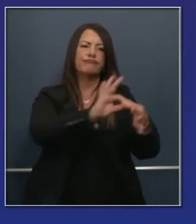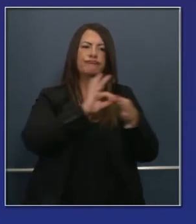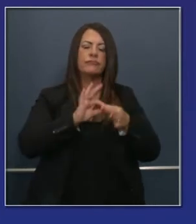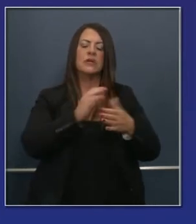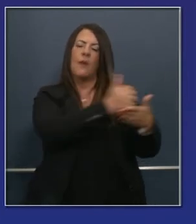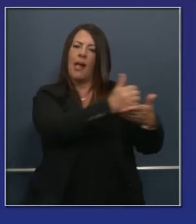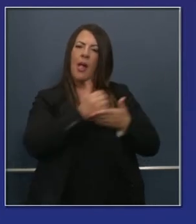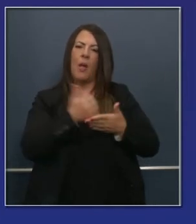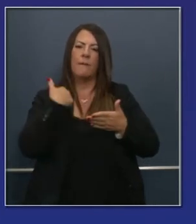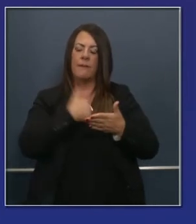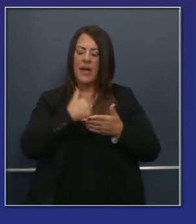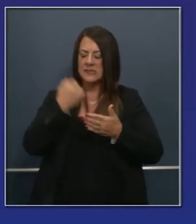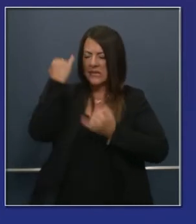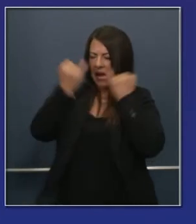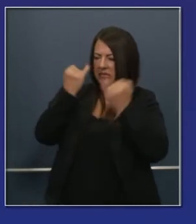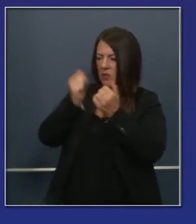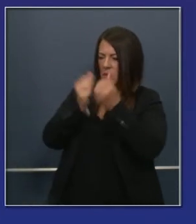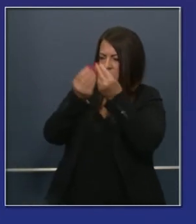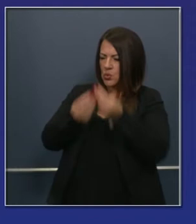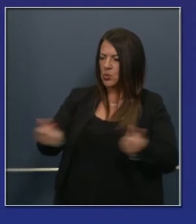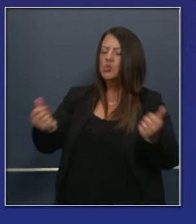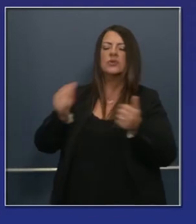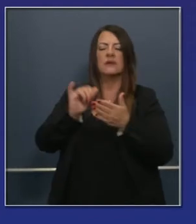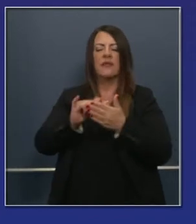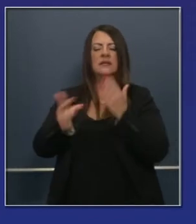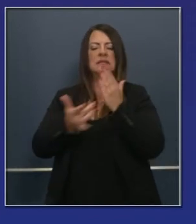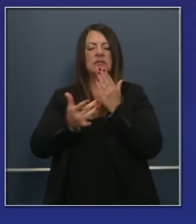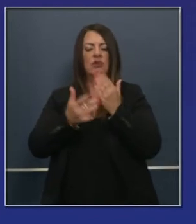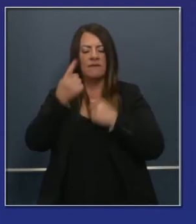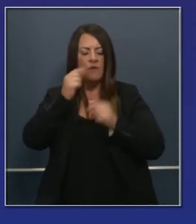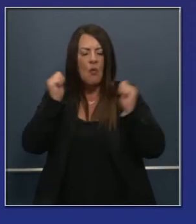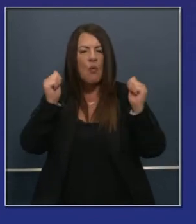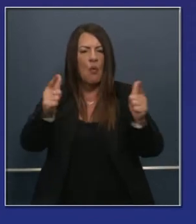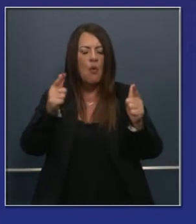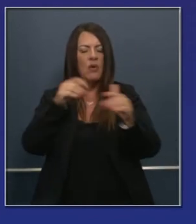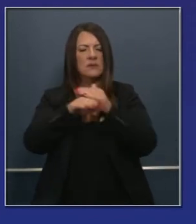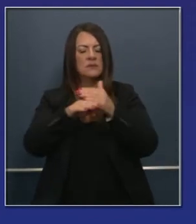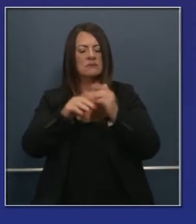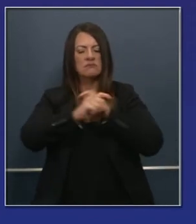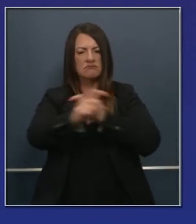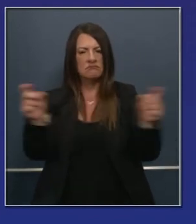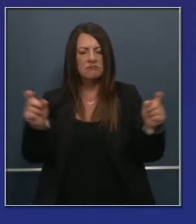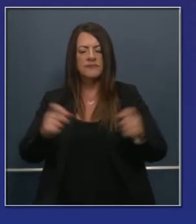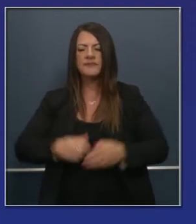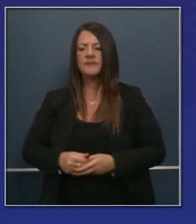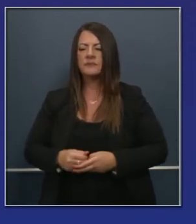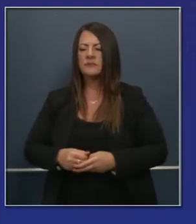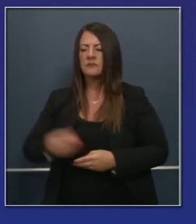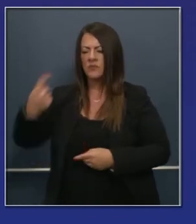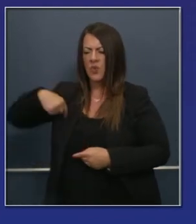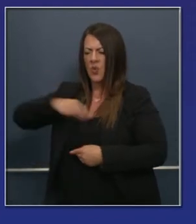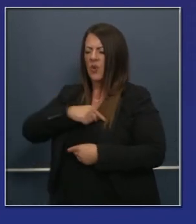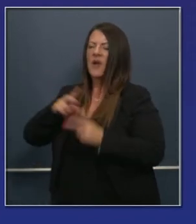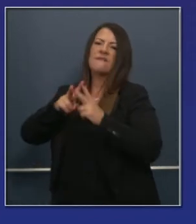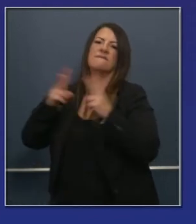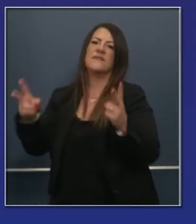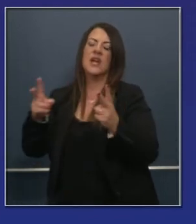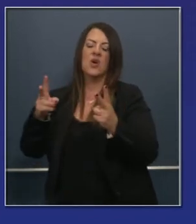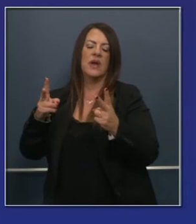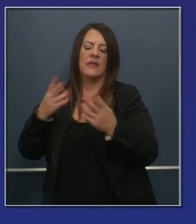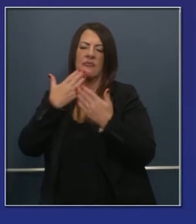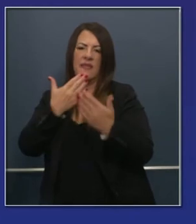ayudan a trabajar a resolver este problema. En particular, el equipo de trabajo